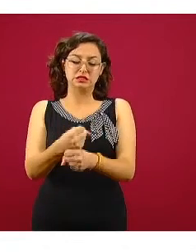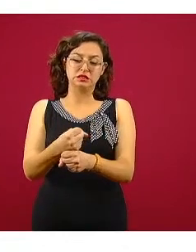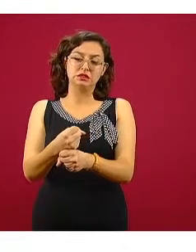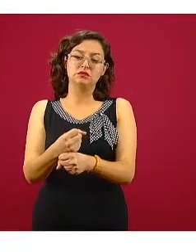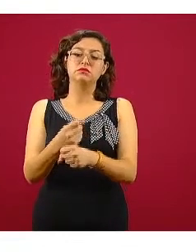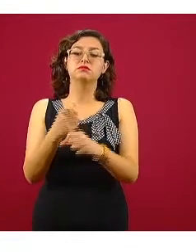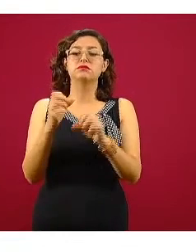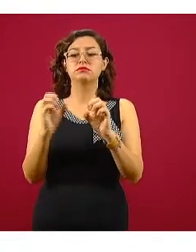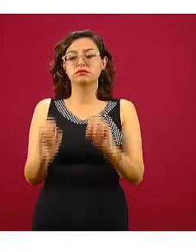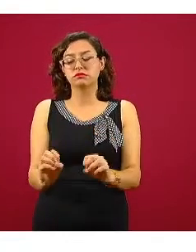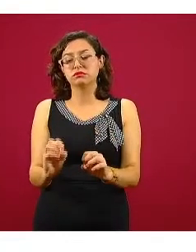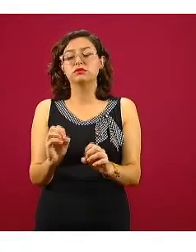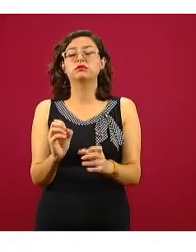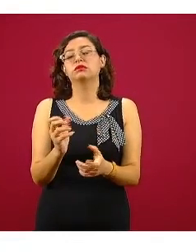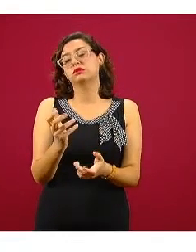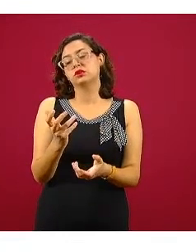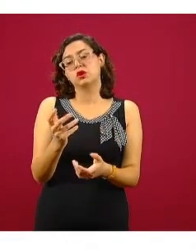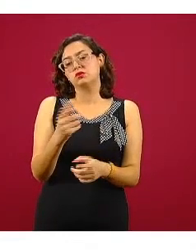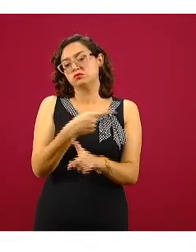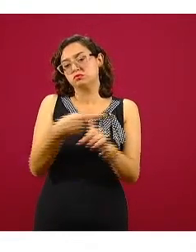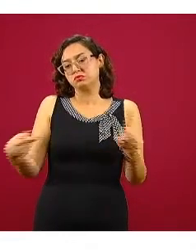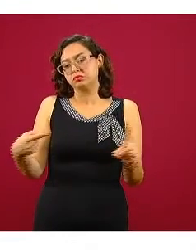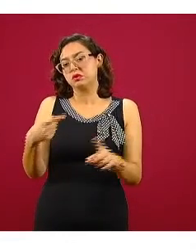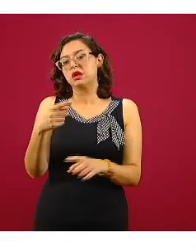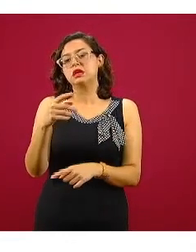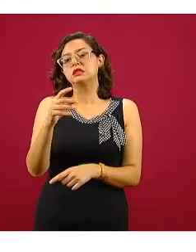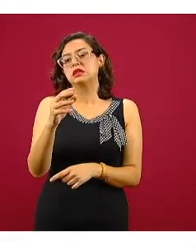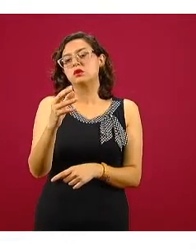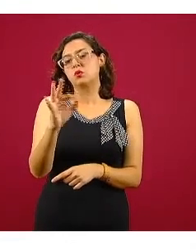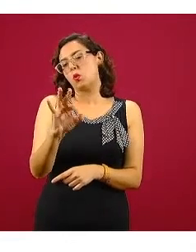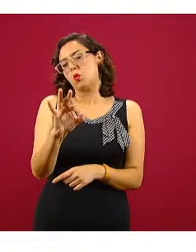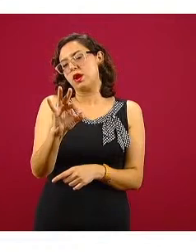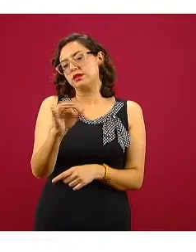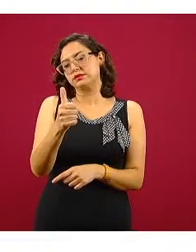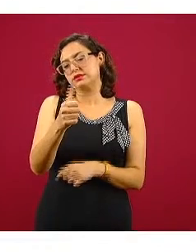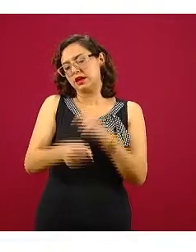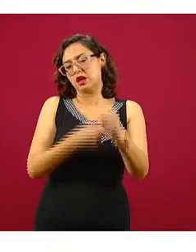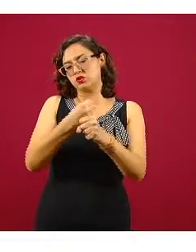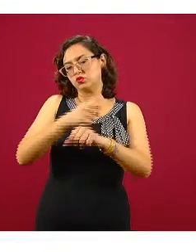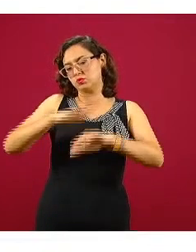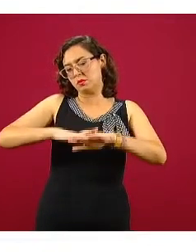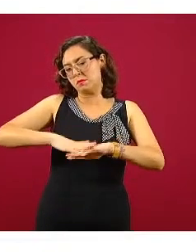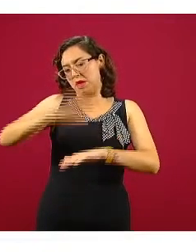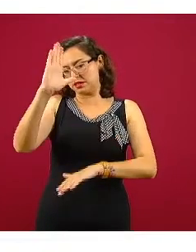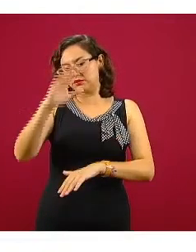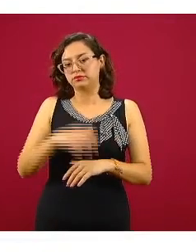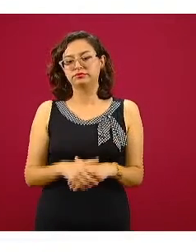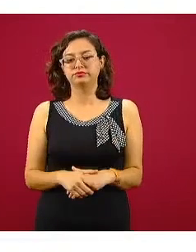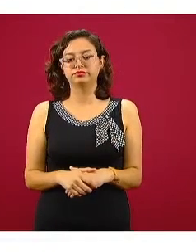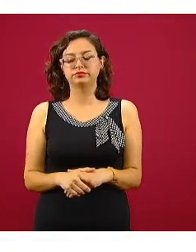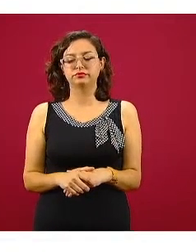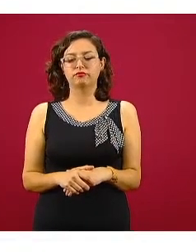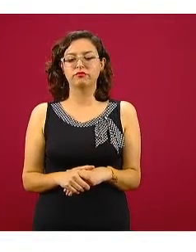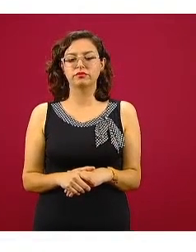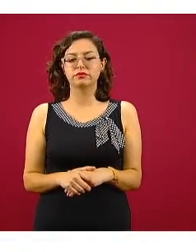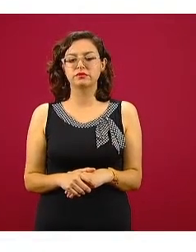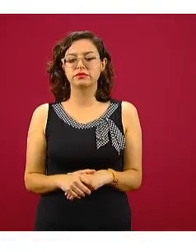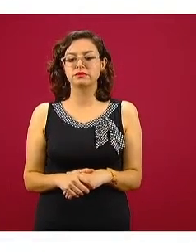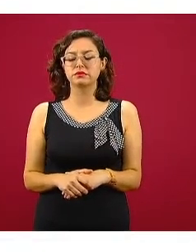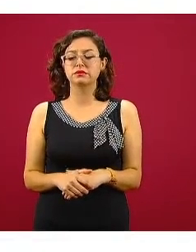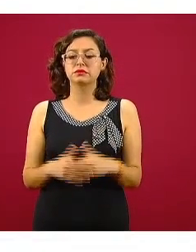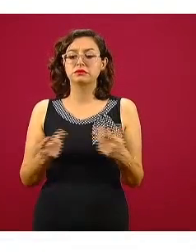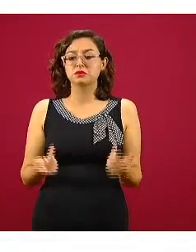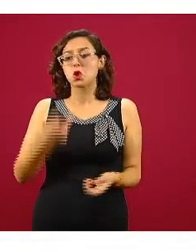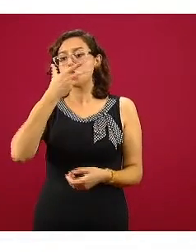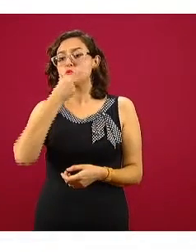tienen 46 o más. Y respecto a la distribución por sexo, podemos ver que es